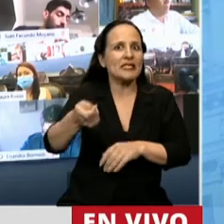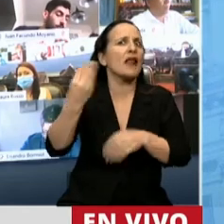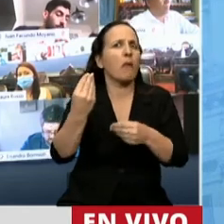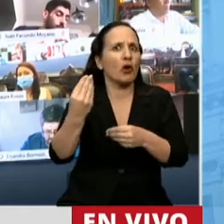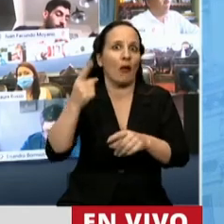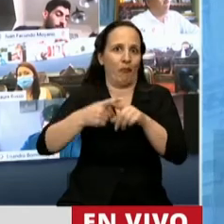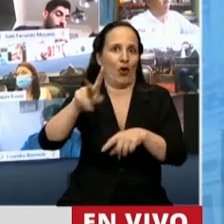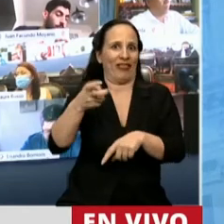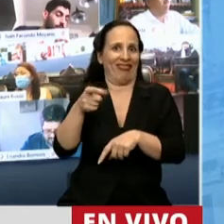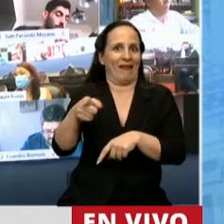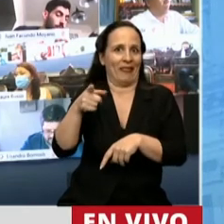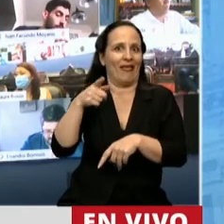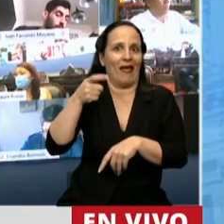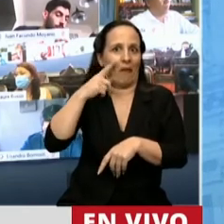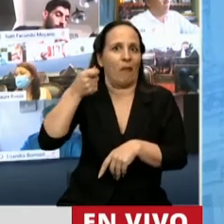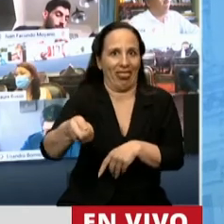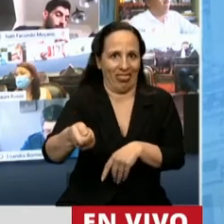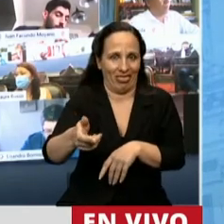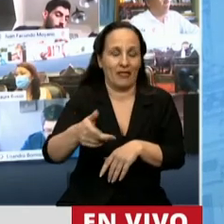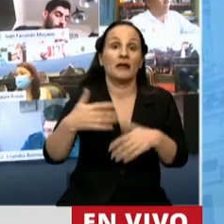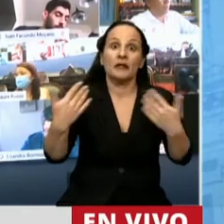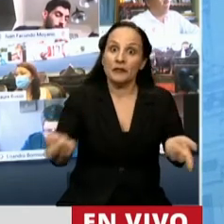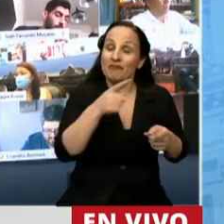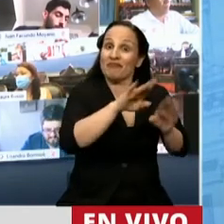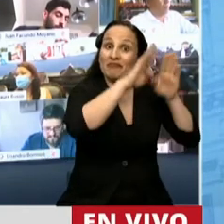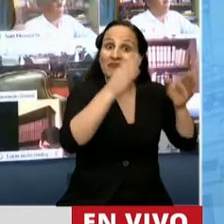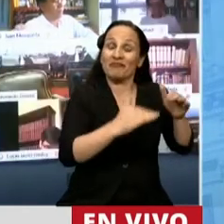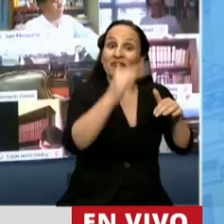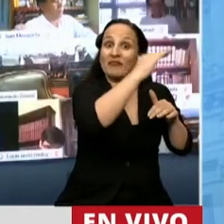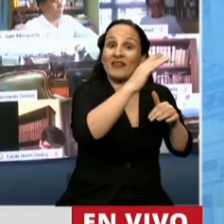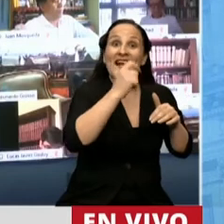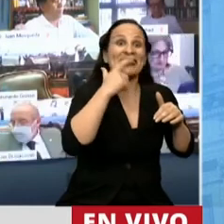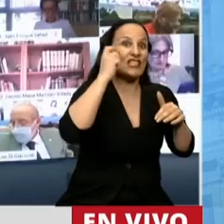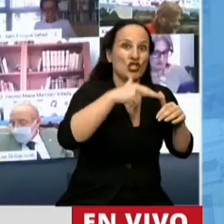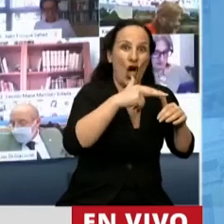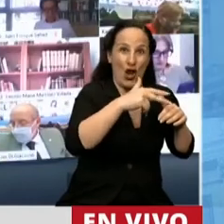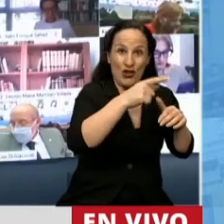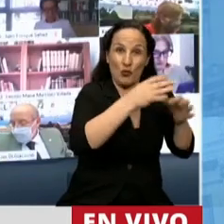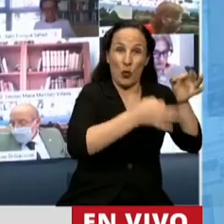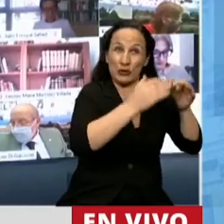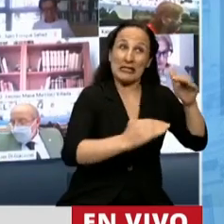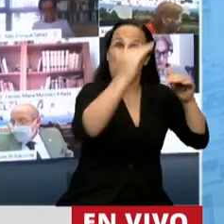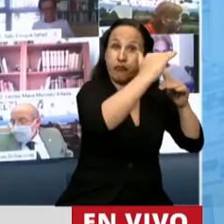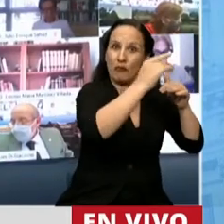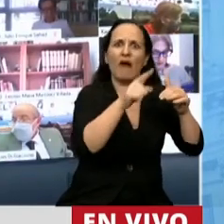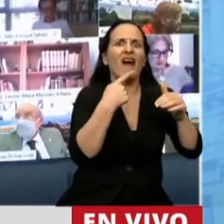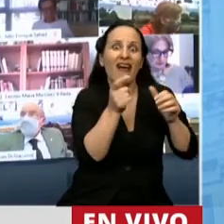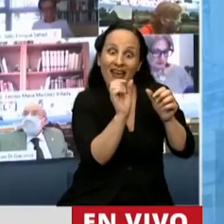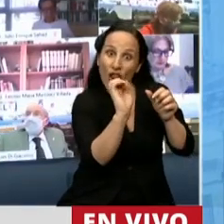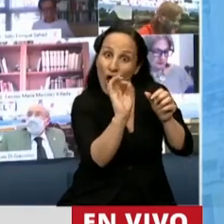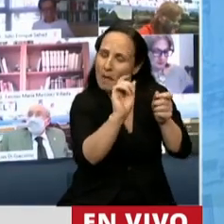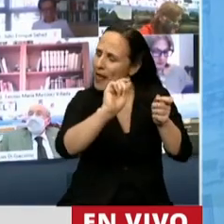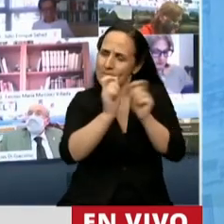la Cámara Nacional de Casación Penal le quita ese concepto, ese modo de nombrarlo. Y bueno, ahí